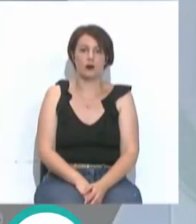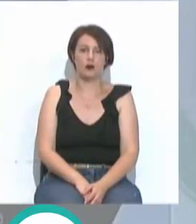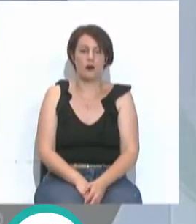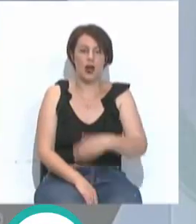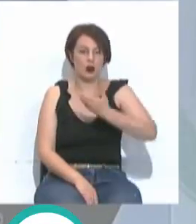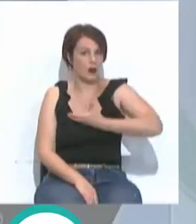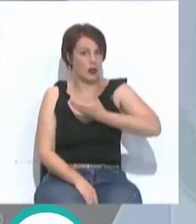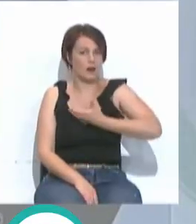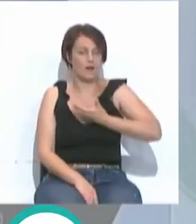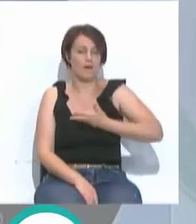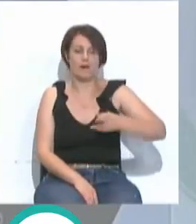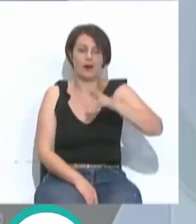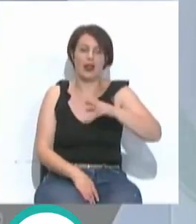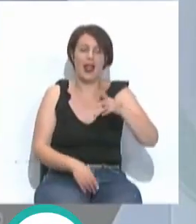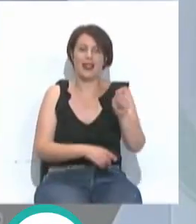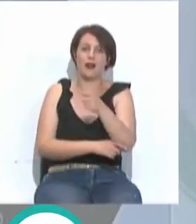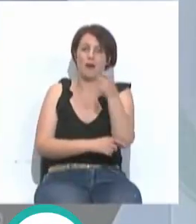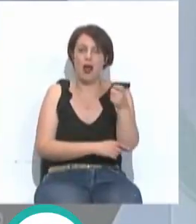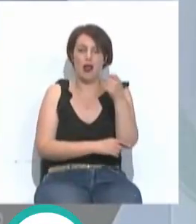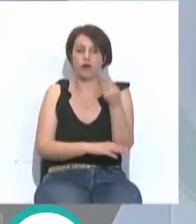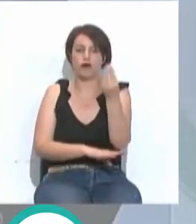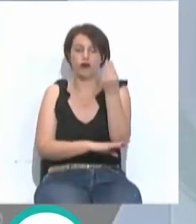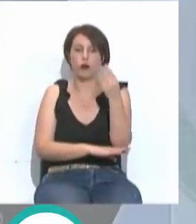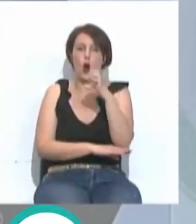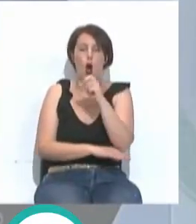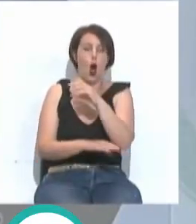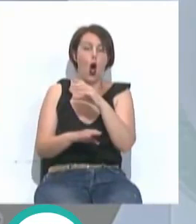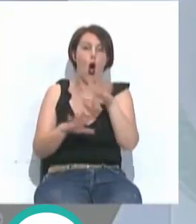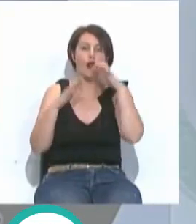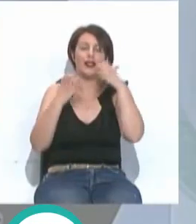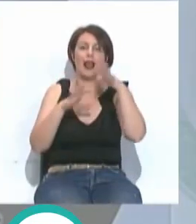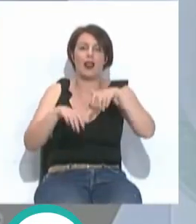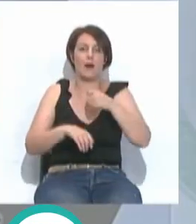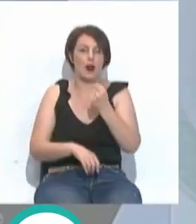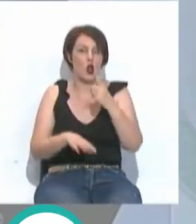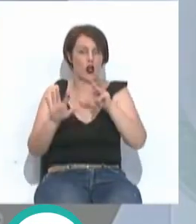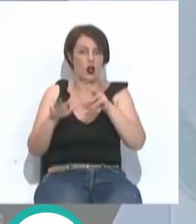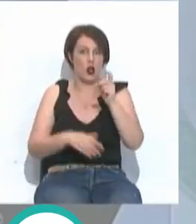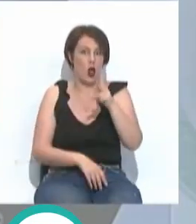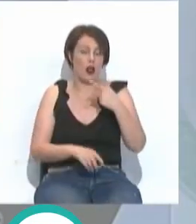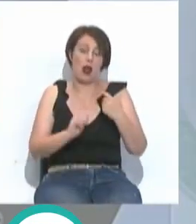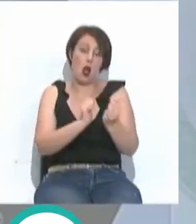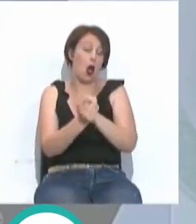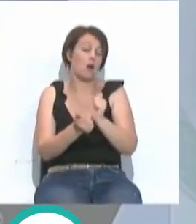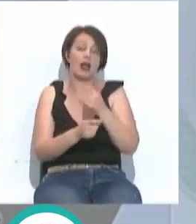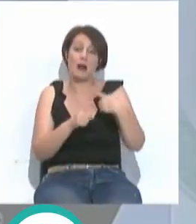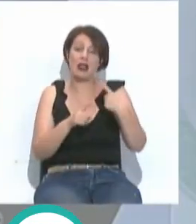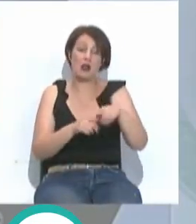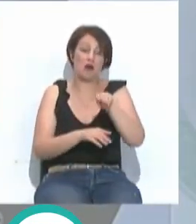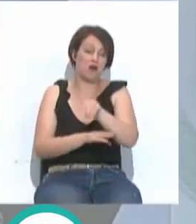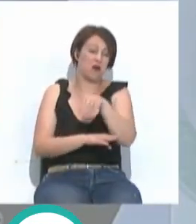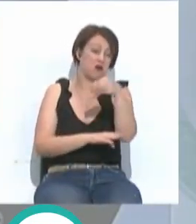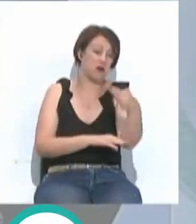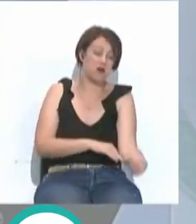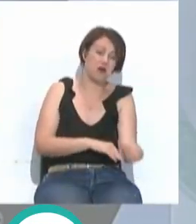El Ayuntamiento repone la espada del monumento de las Cortes de Cádiz de 1812. Se trata de una réplica del elemento que se desprendió